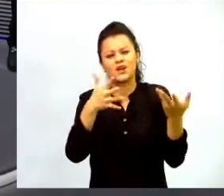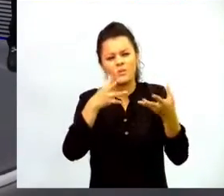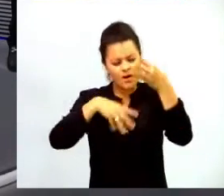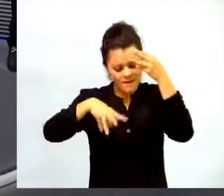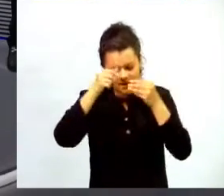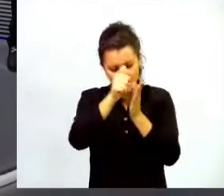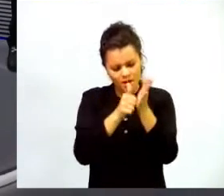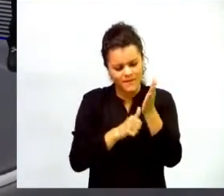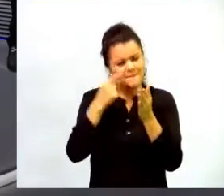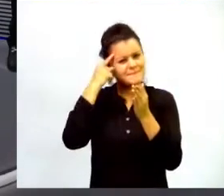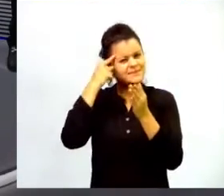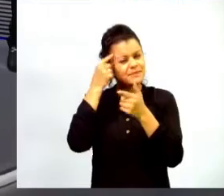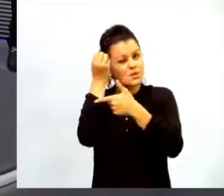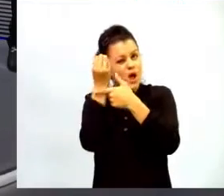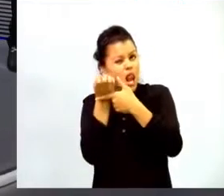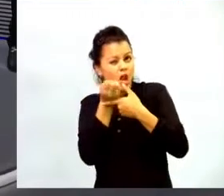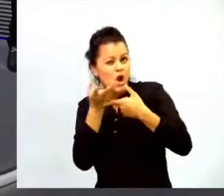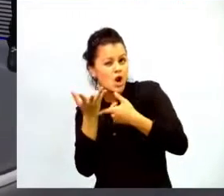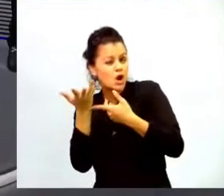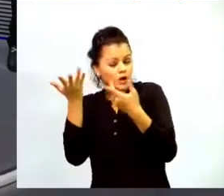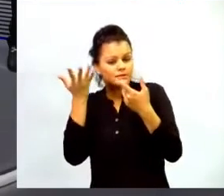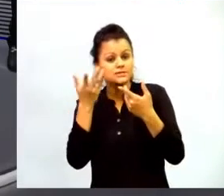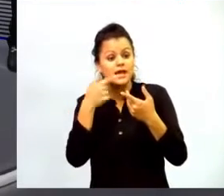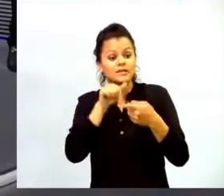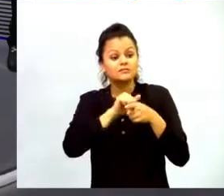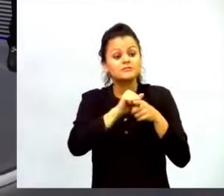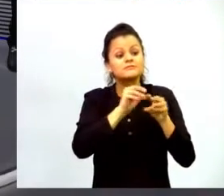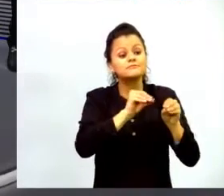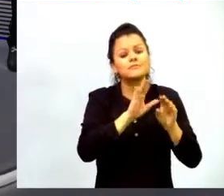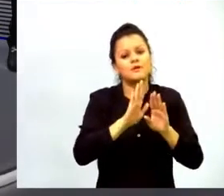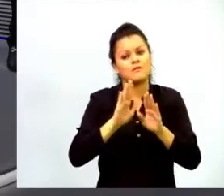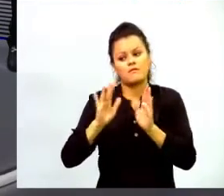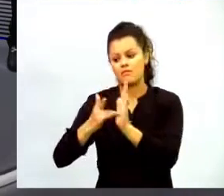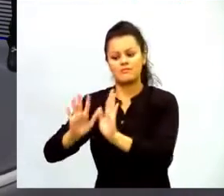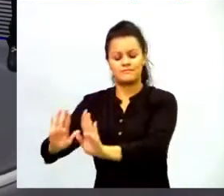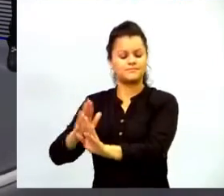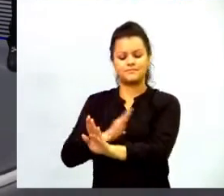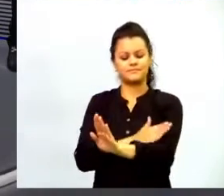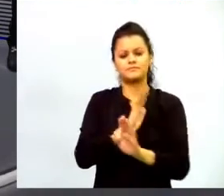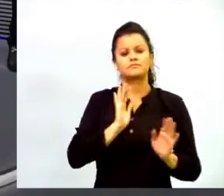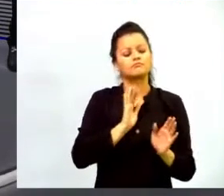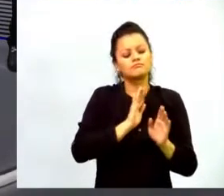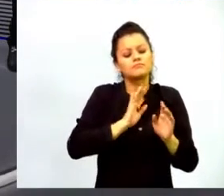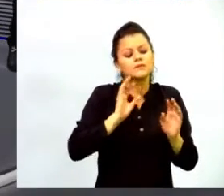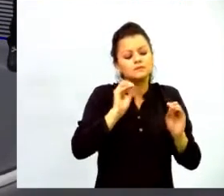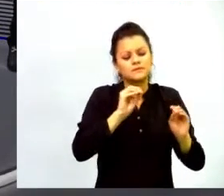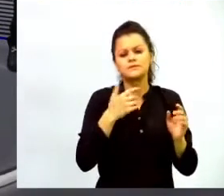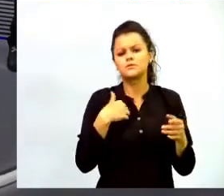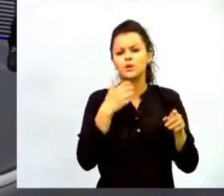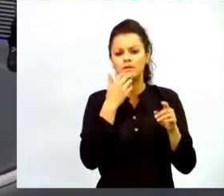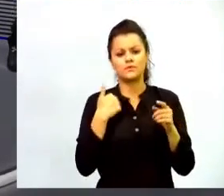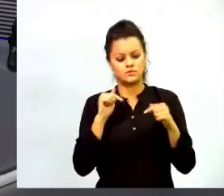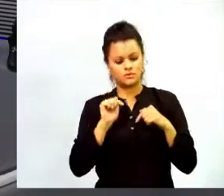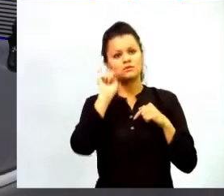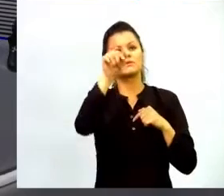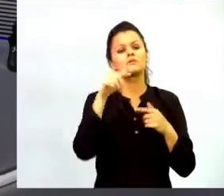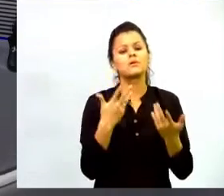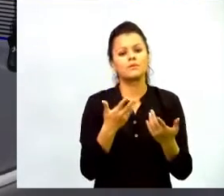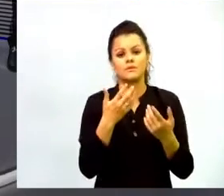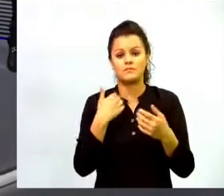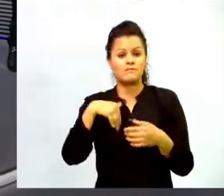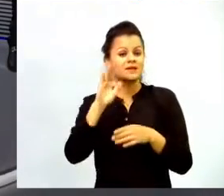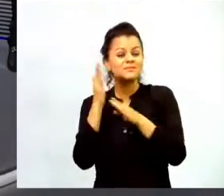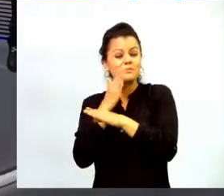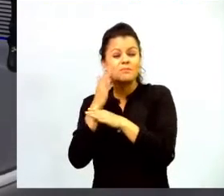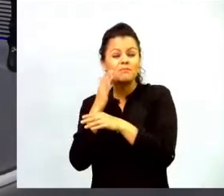algorítmico y eso se entrena casi sin dispositivo y es como llego de aquí hasta la esquina a veces el problema menor es tener el aparato y el problema